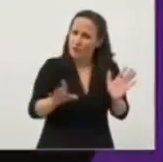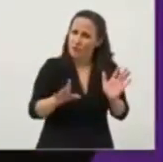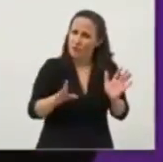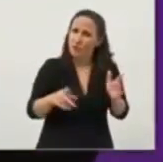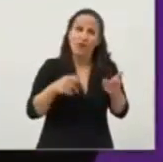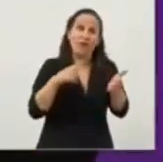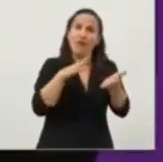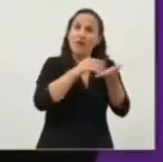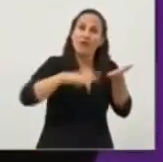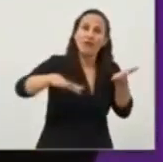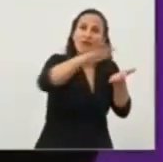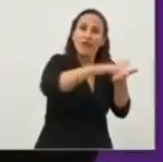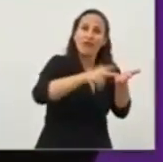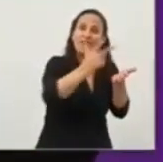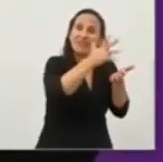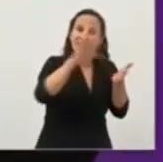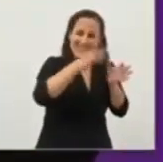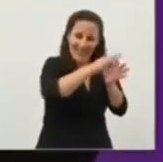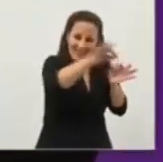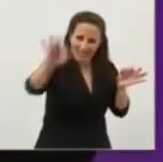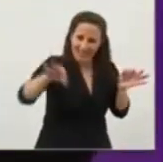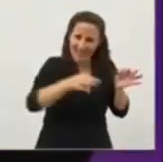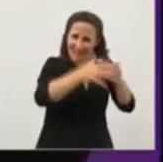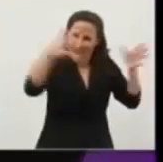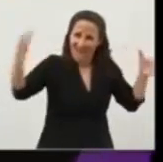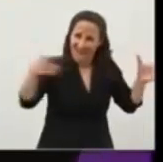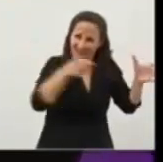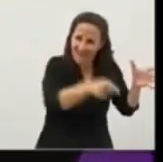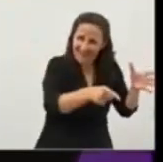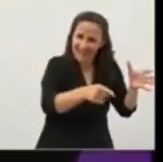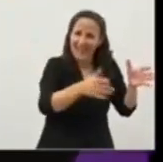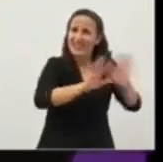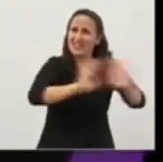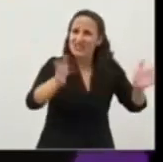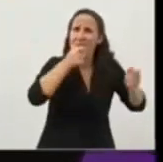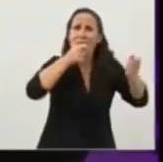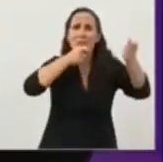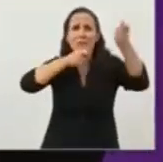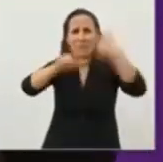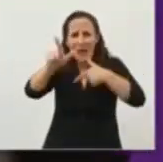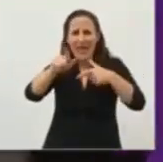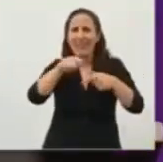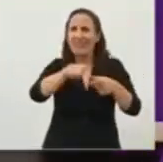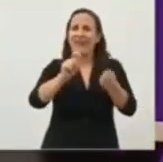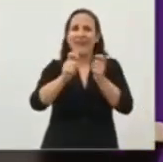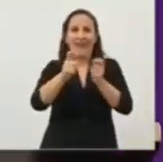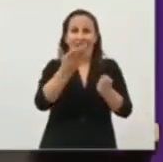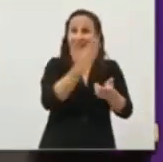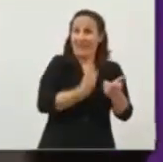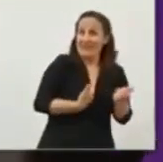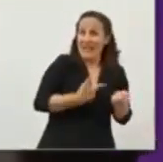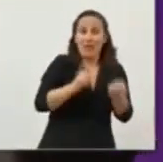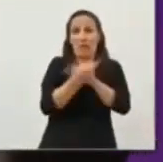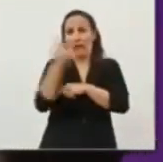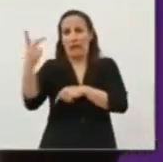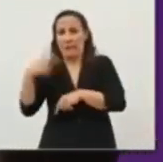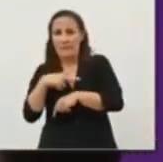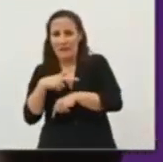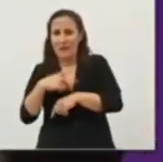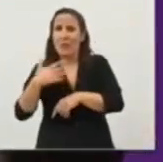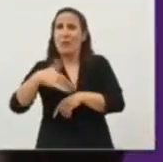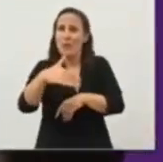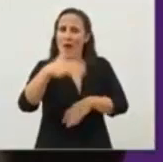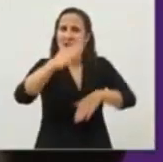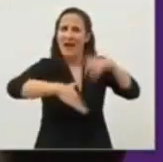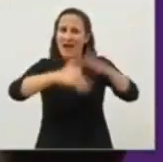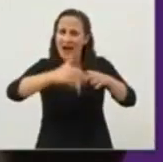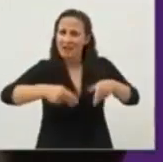hectáreas, eso tiene que responder la oposición, las 300 hectáreas que se vendieron, que se privatizaron y que afecta a que se construyan